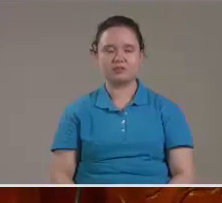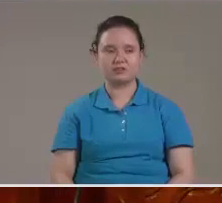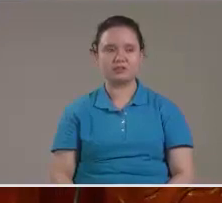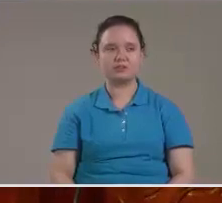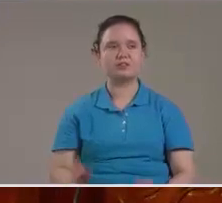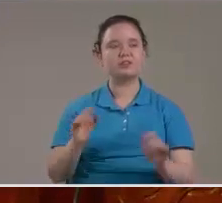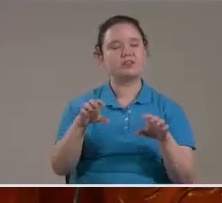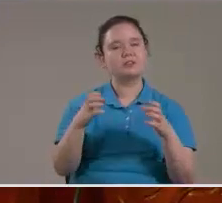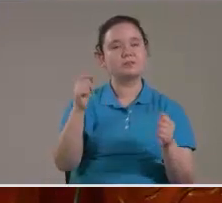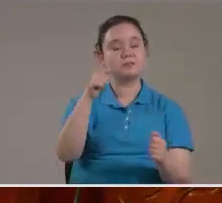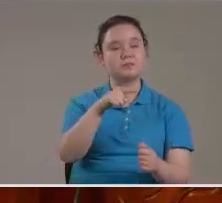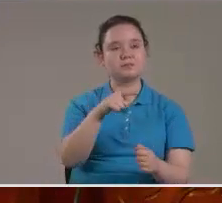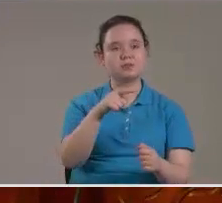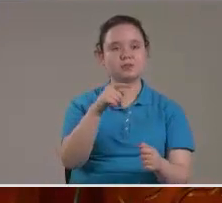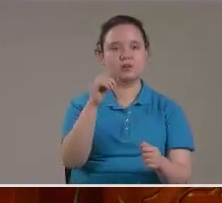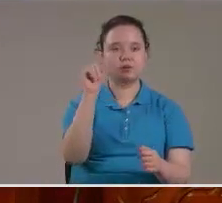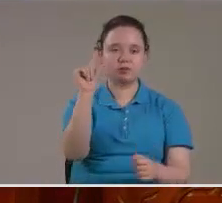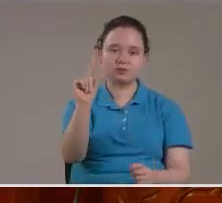Esa es que se va